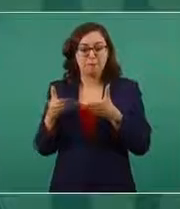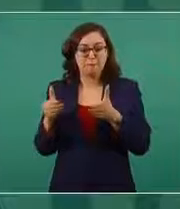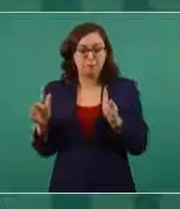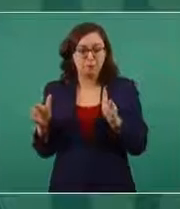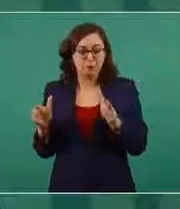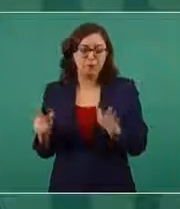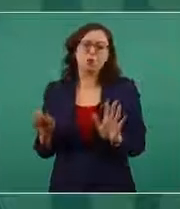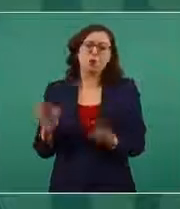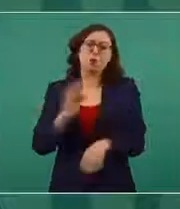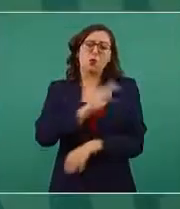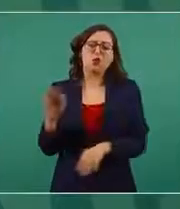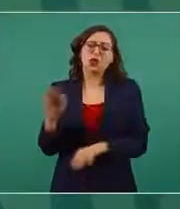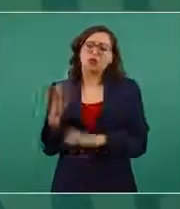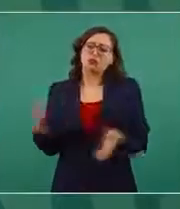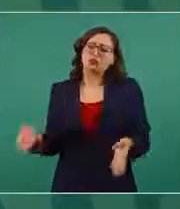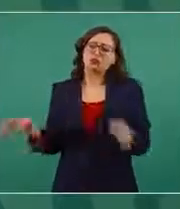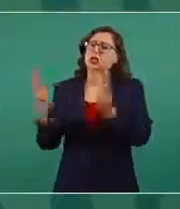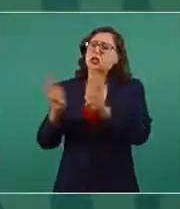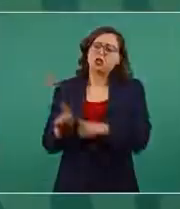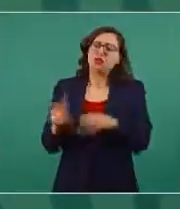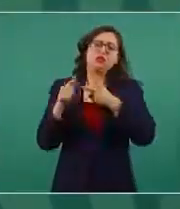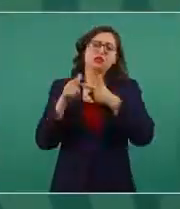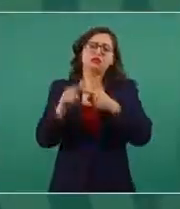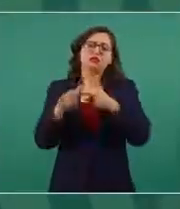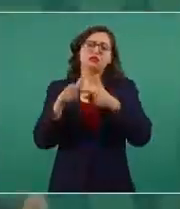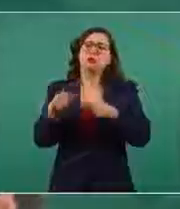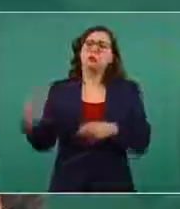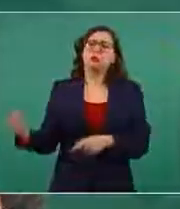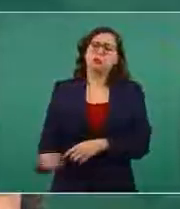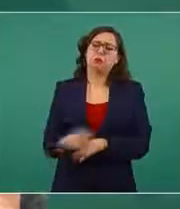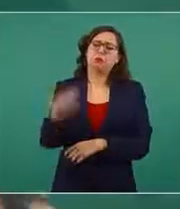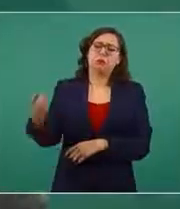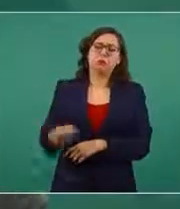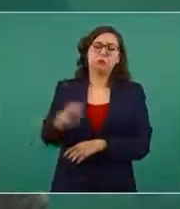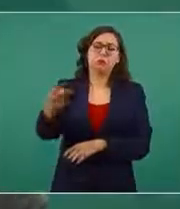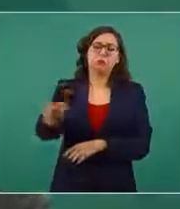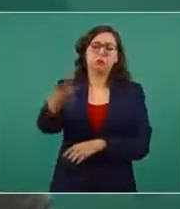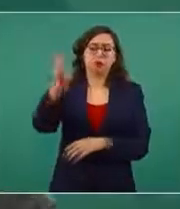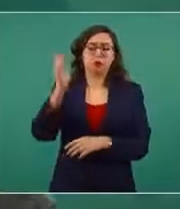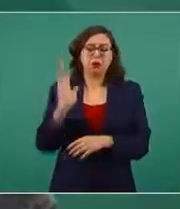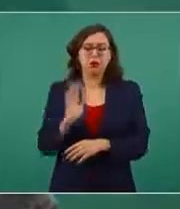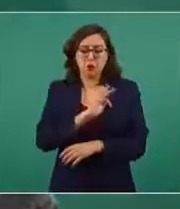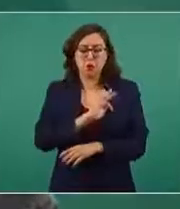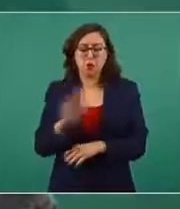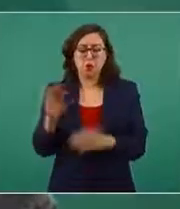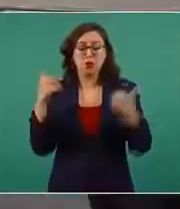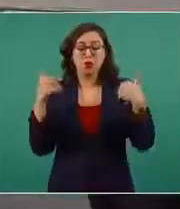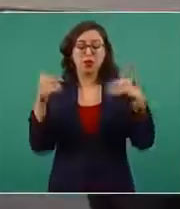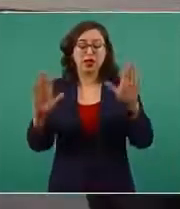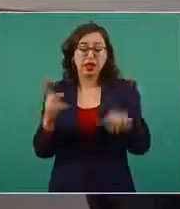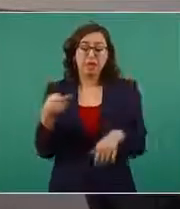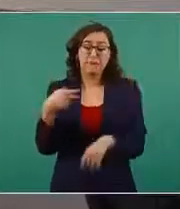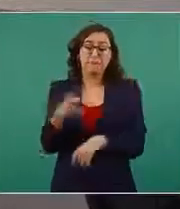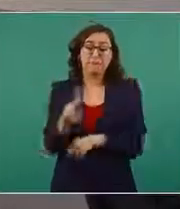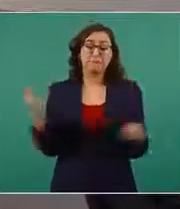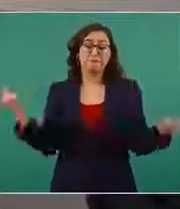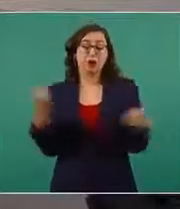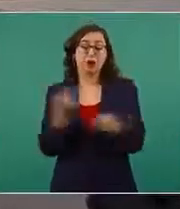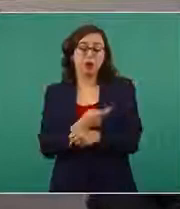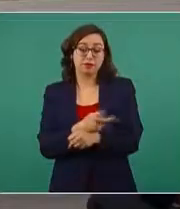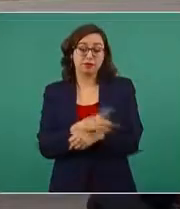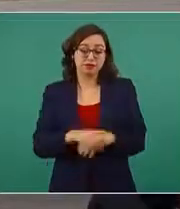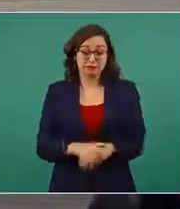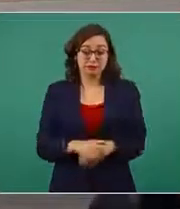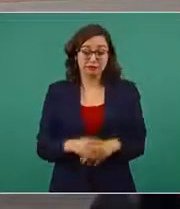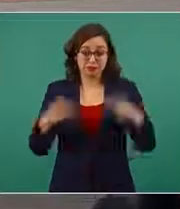manera indefinida, pero eso obviamente afectaría a un aspecto importantísimo en el desarrollo de las personas